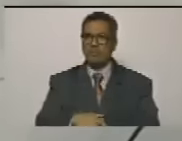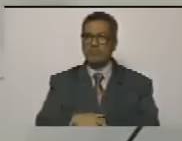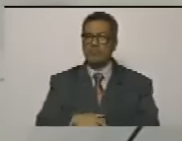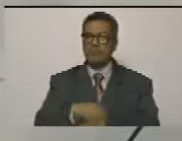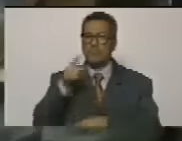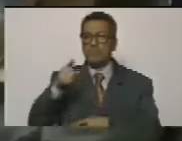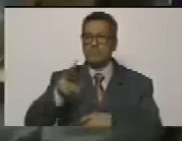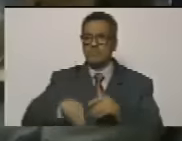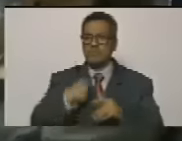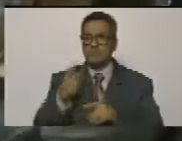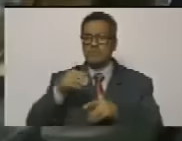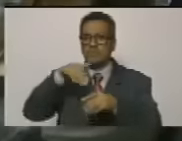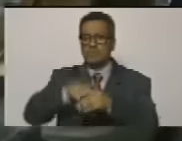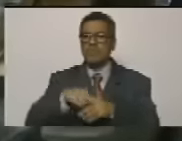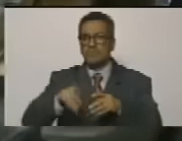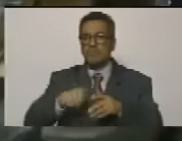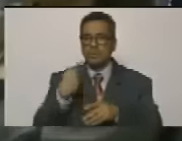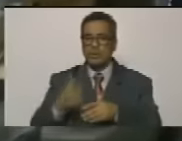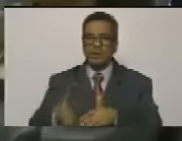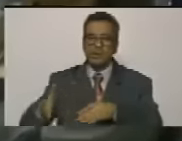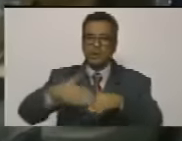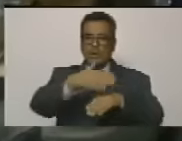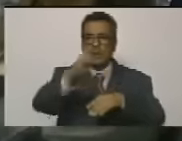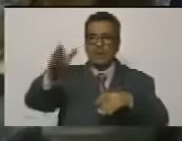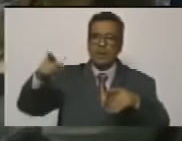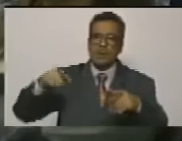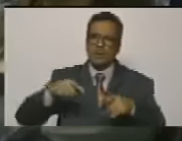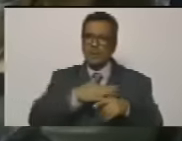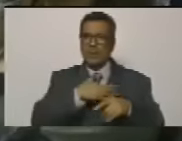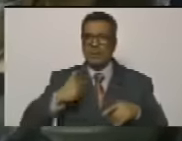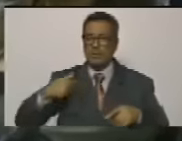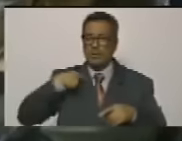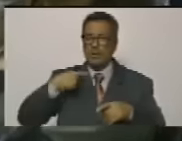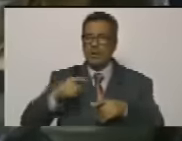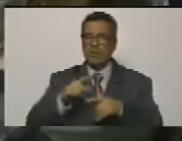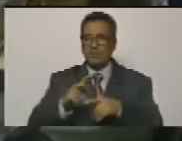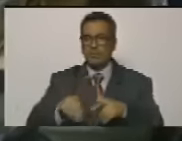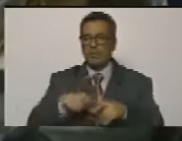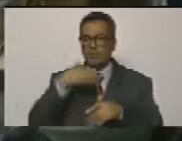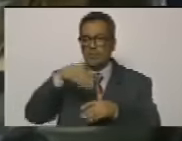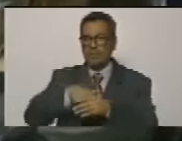es candidato y va a ser candidato y puede recorrer el país cuantas veces quiera como candidato